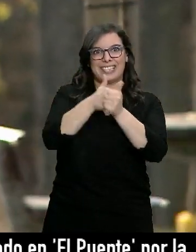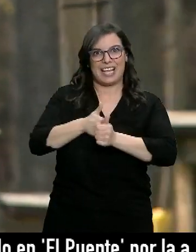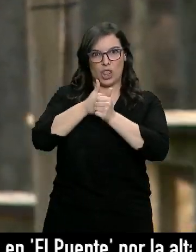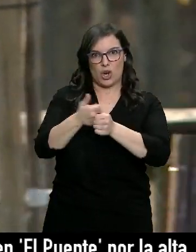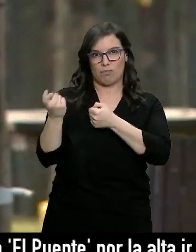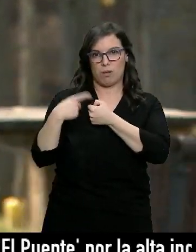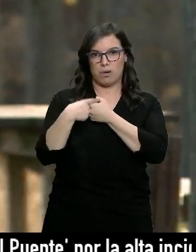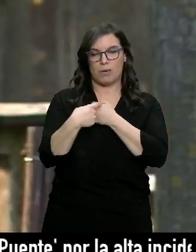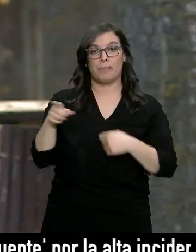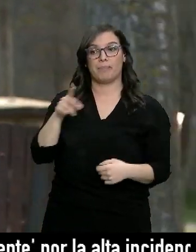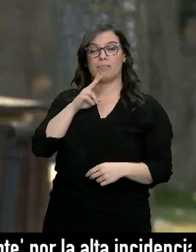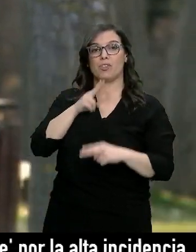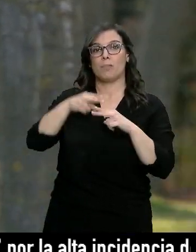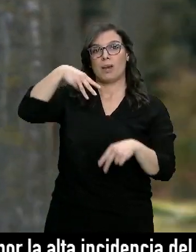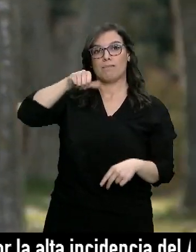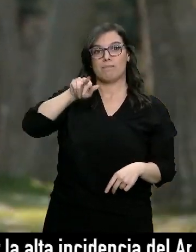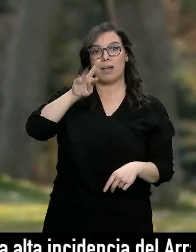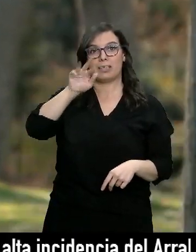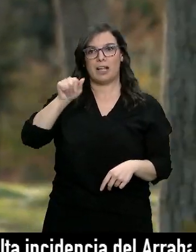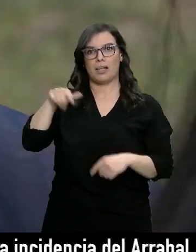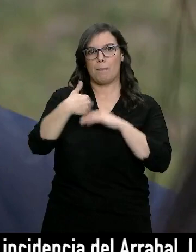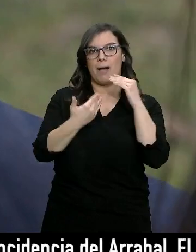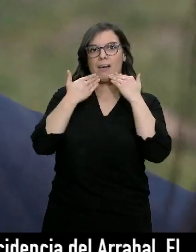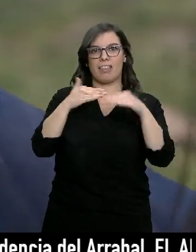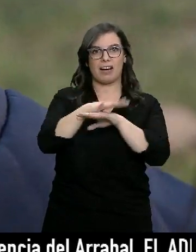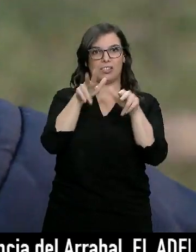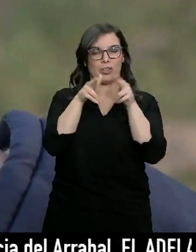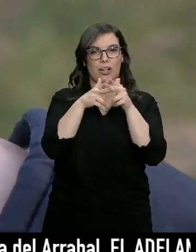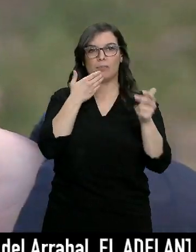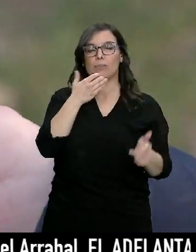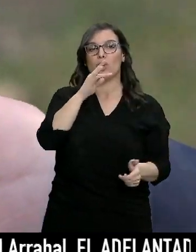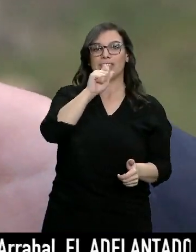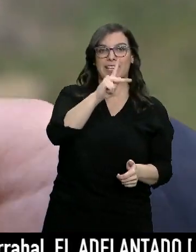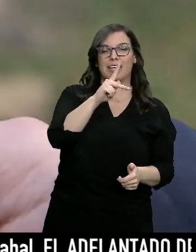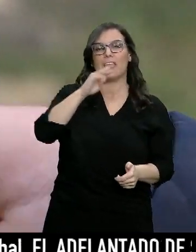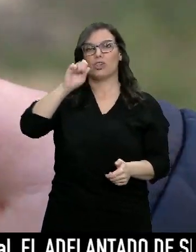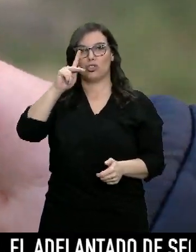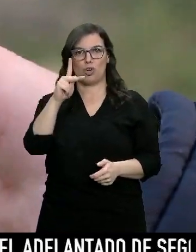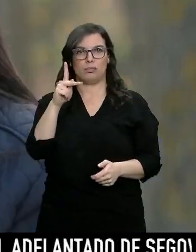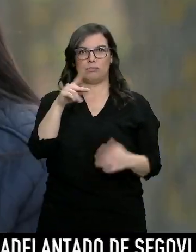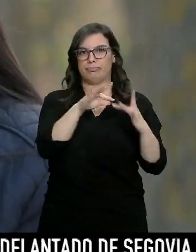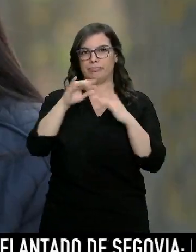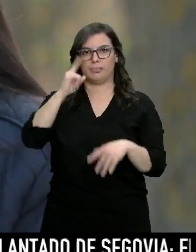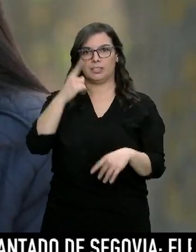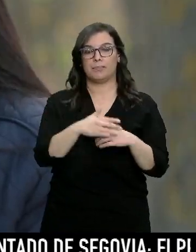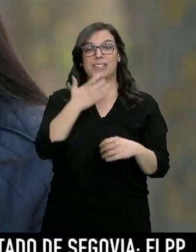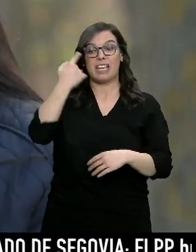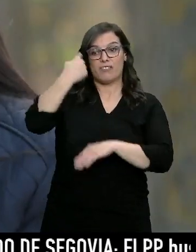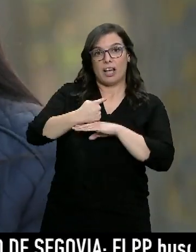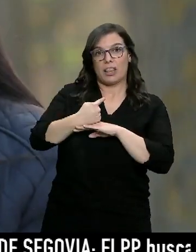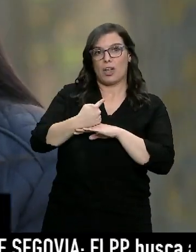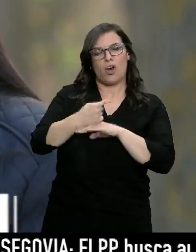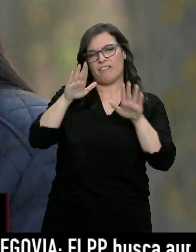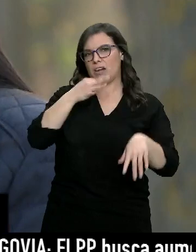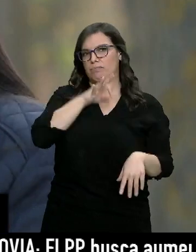Marta Deza, con 20 años, vive de las redes sociales, con TikTok como buque insignia. Si lo haces por obligación, lo